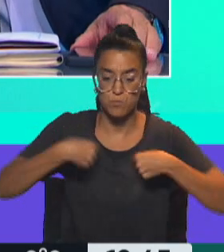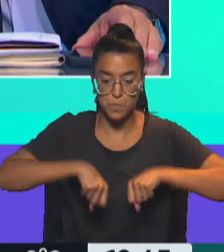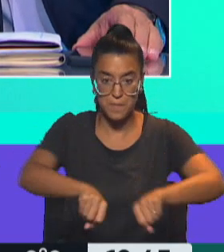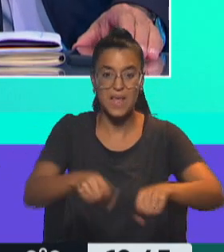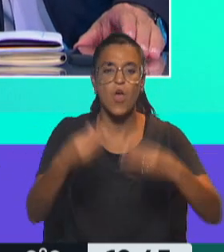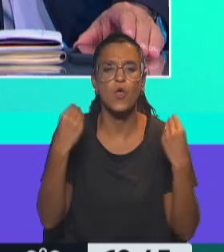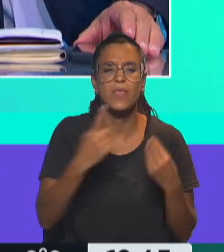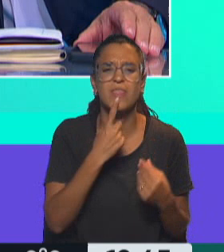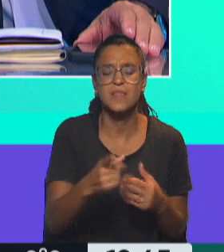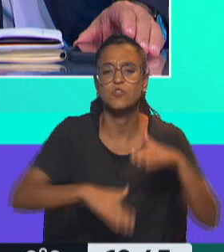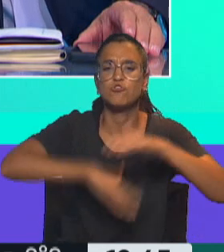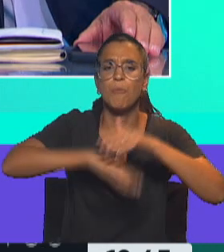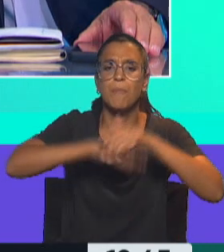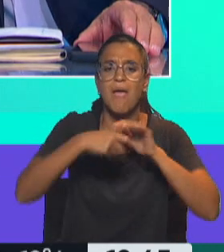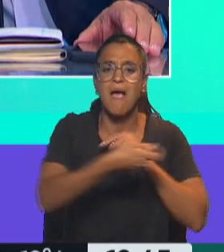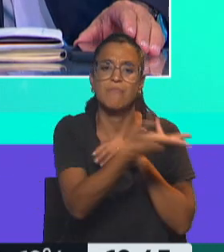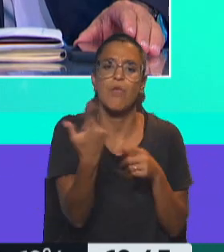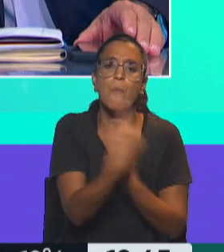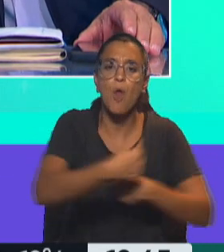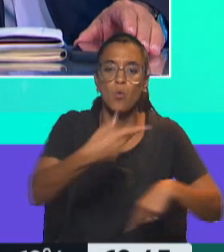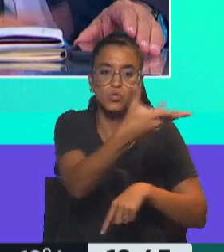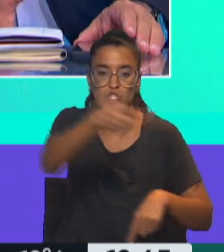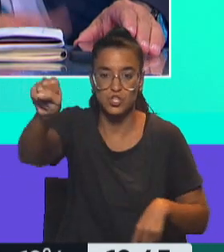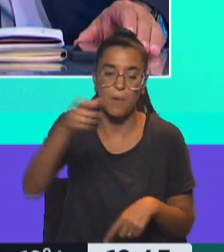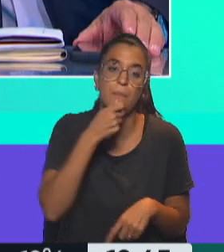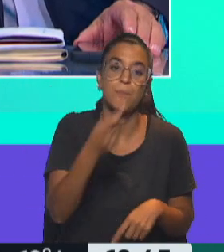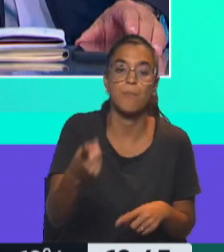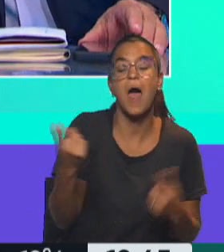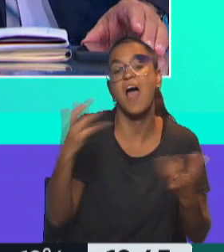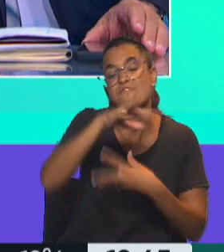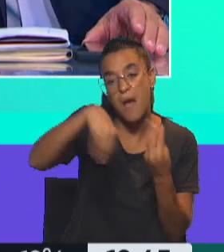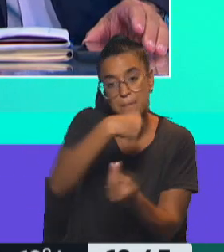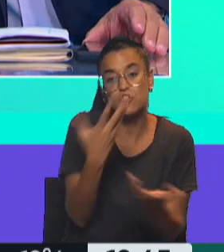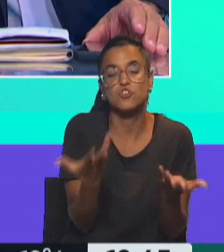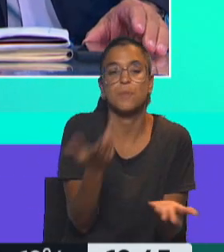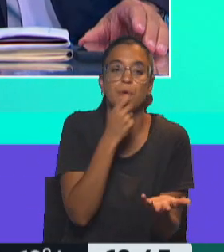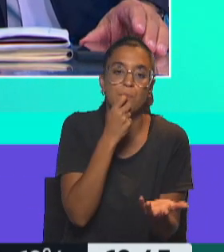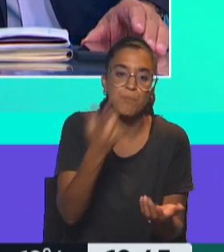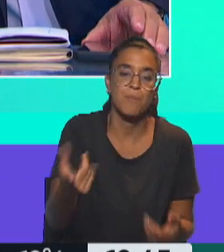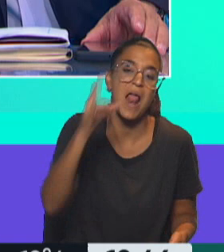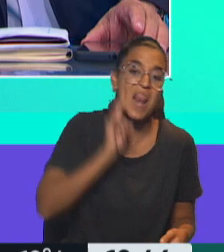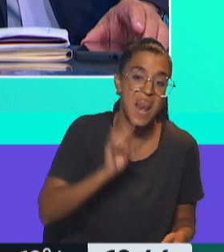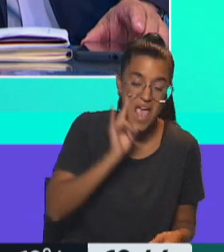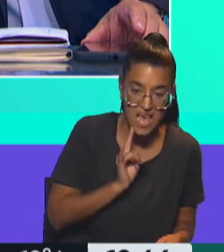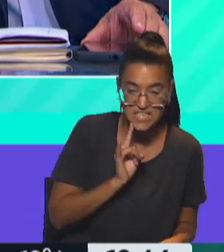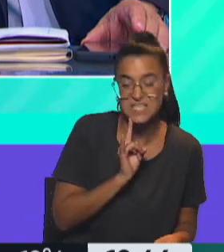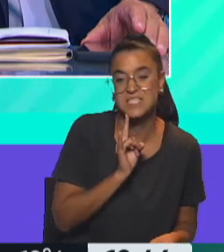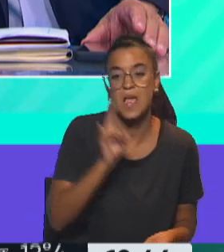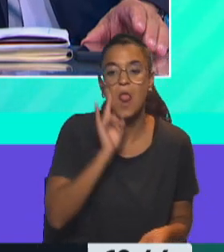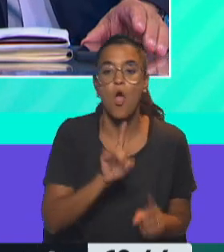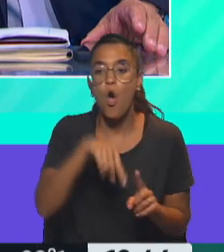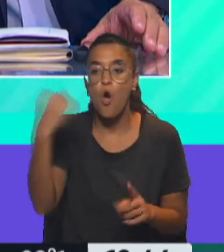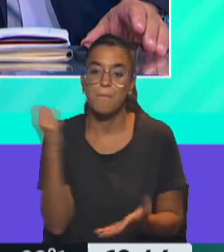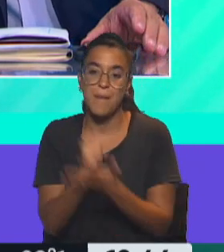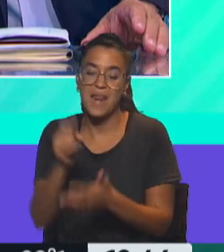lo que hacen es imponerte un tope en la cantidad de producto que te llevas. Dicen, para consumo familiar, entonces no podés, por ejemplo, el caso de una leche, no, el de la Serenísima, otra